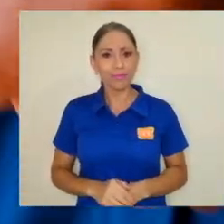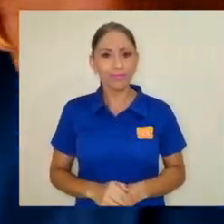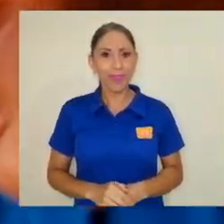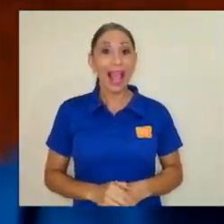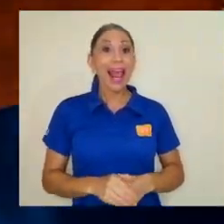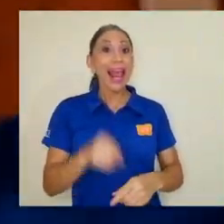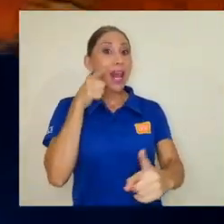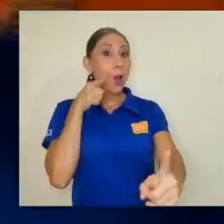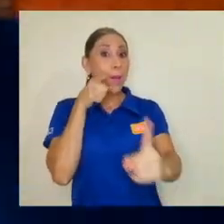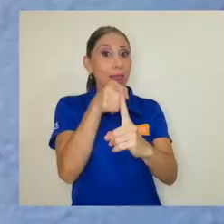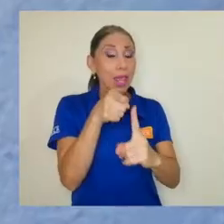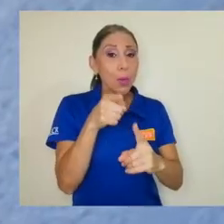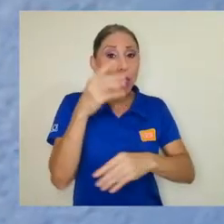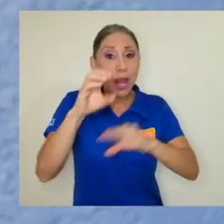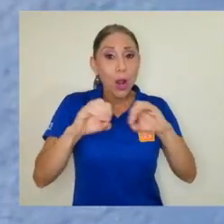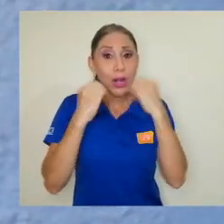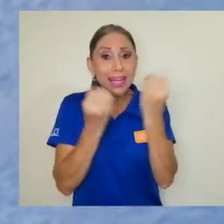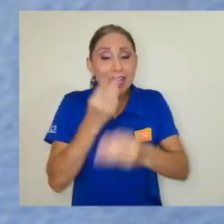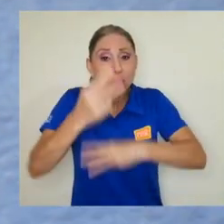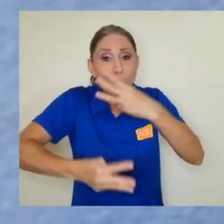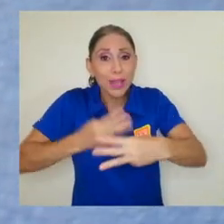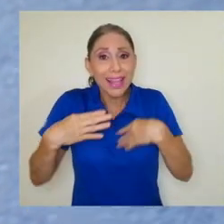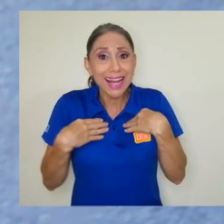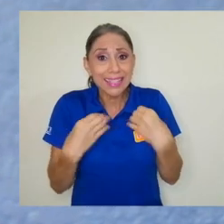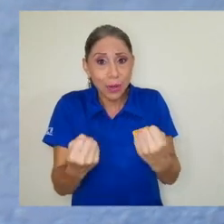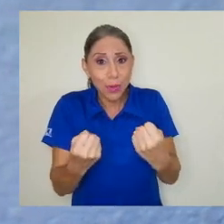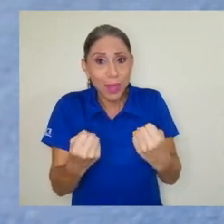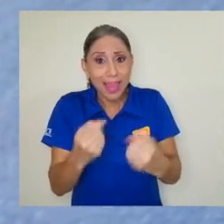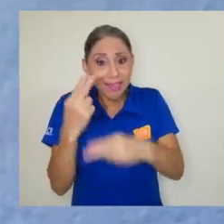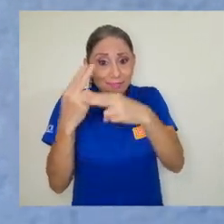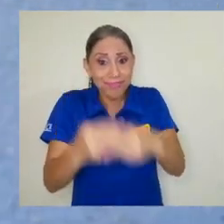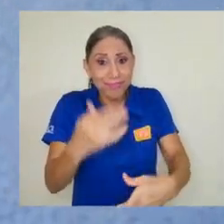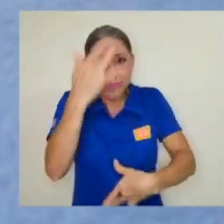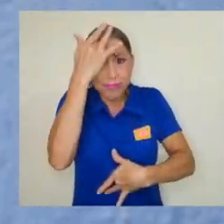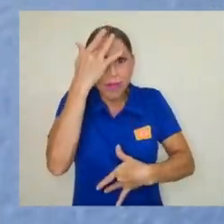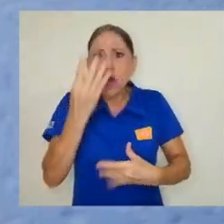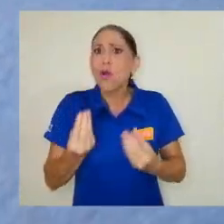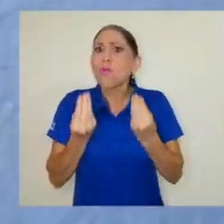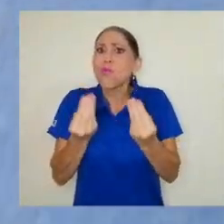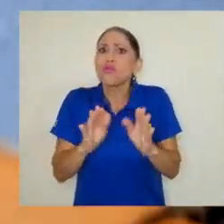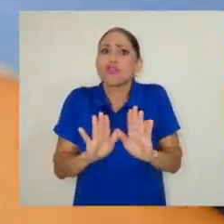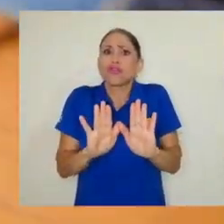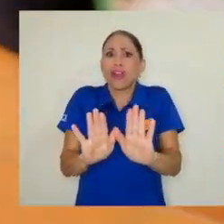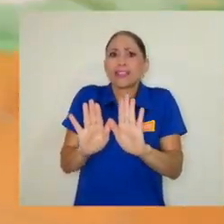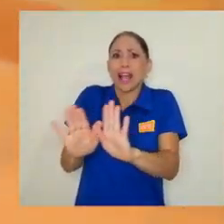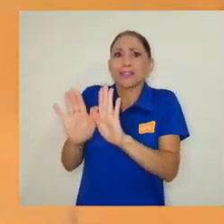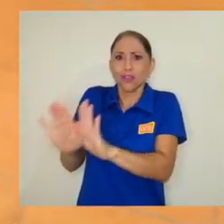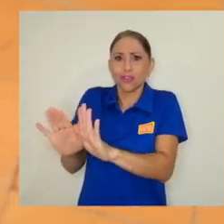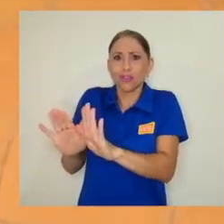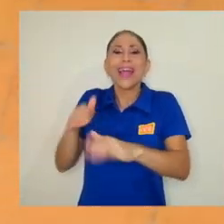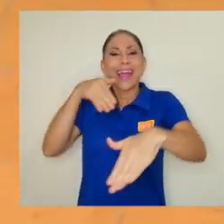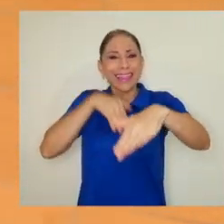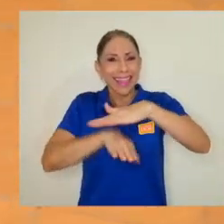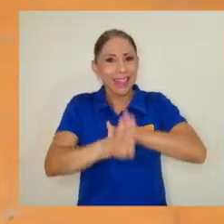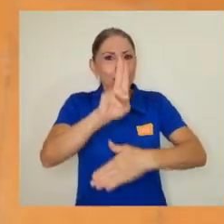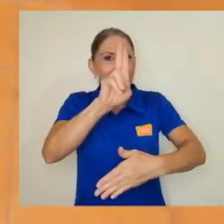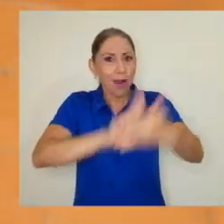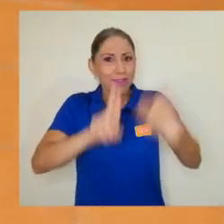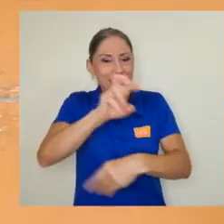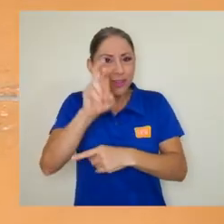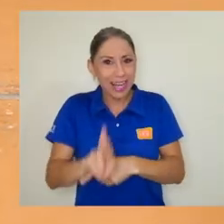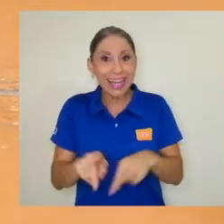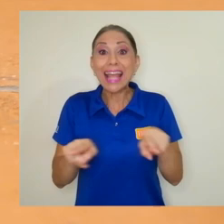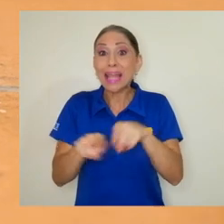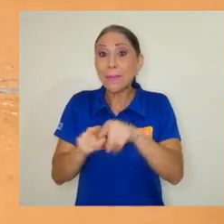La intención de la Organización Mundial de la Salud ha generado múltiples reacciones de rechazo, tanto a lo interno de la Universidad de Costa